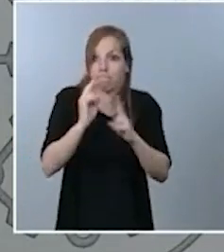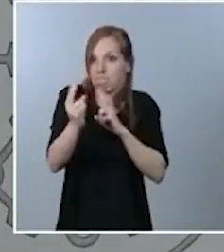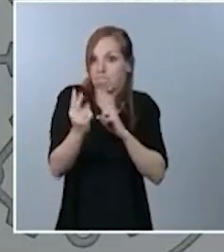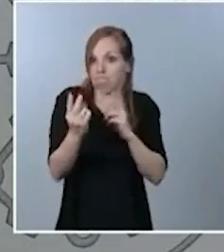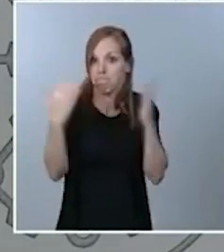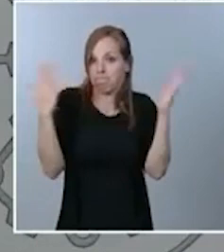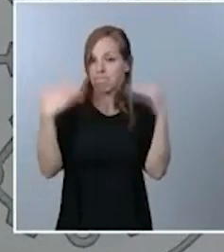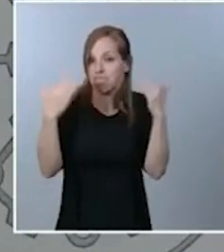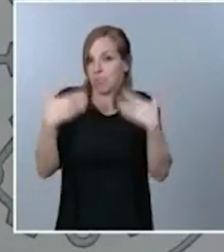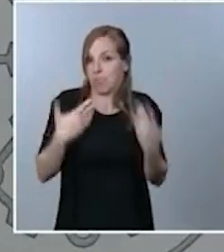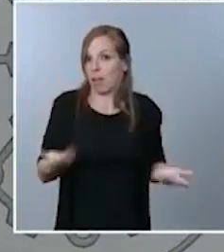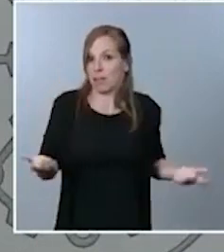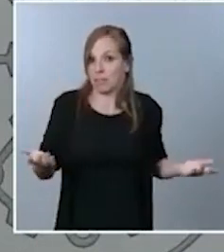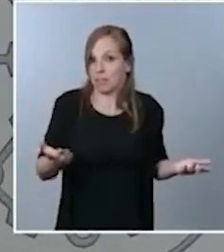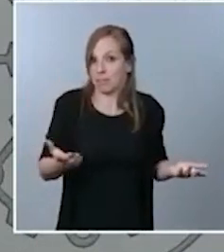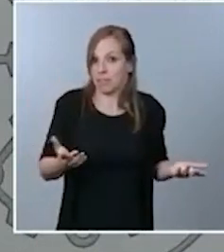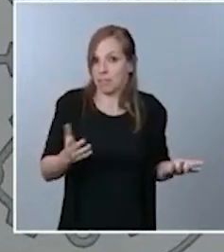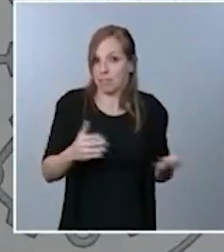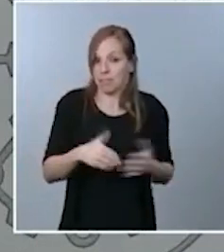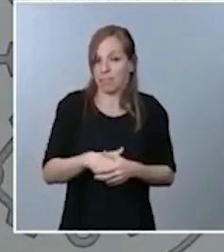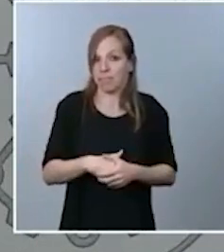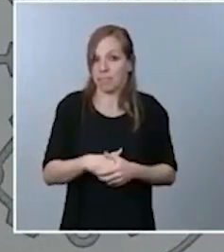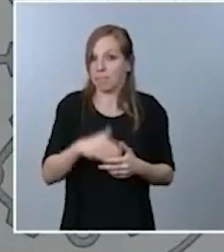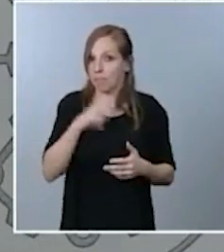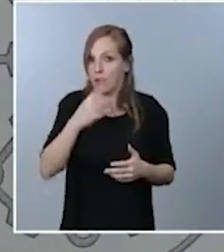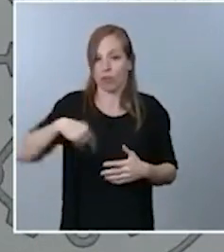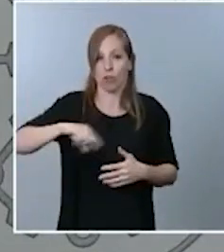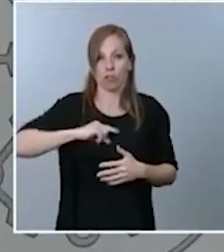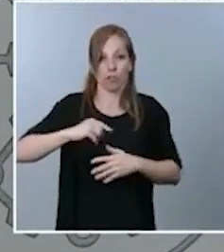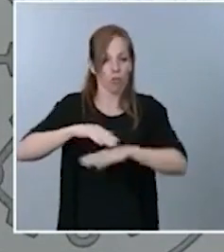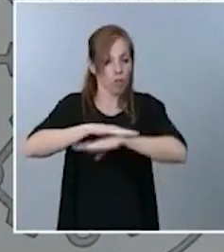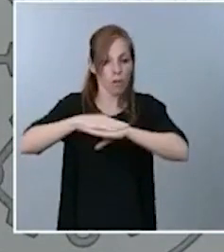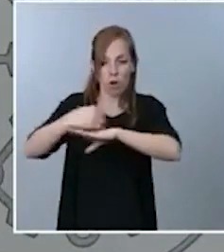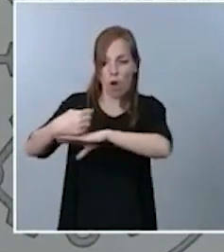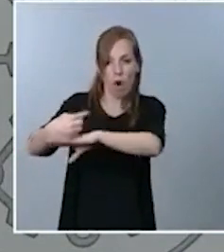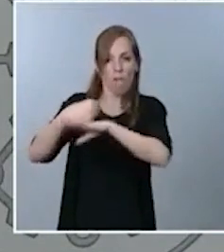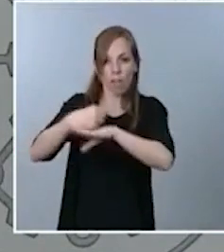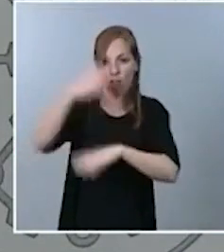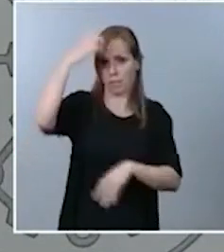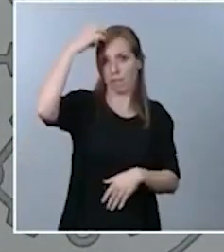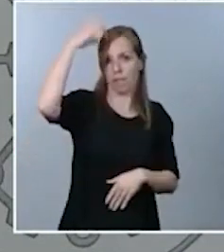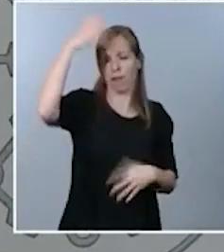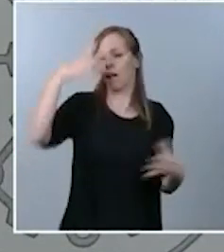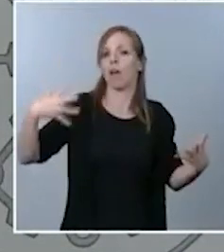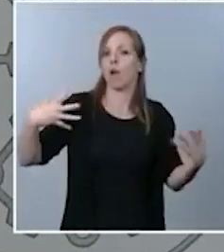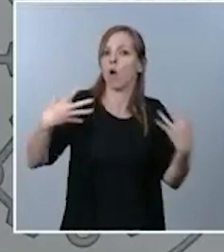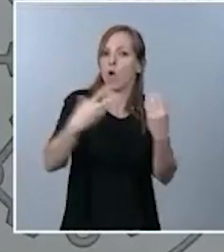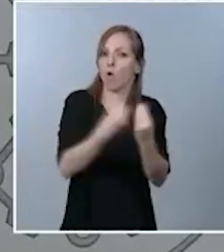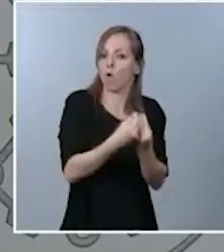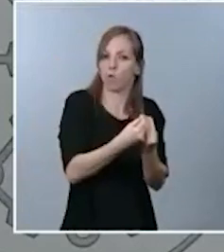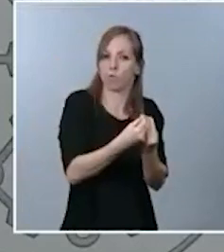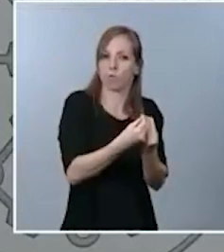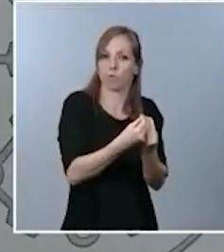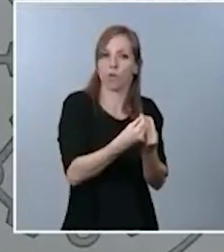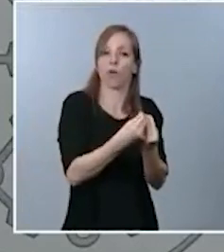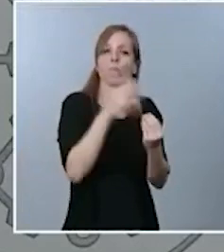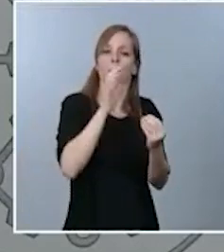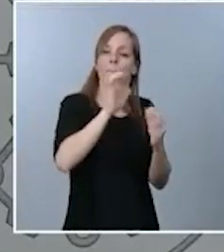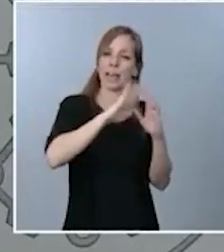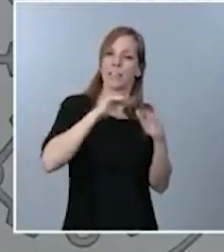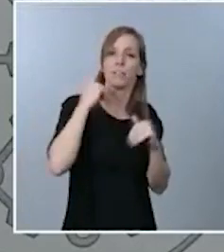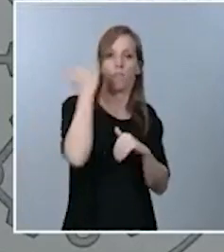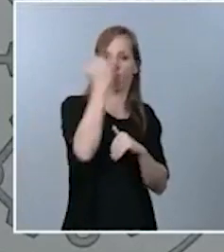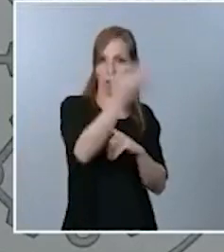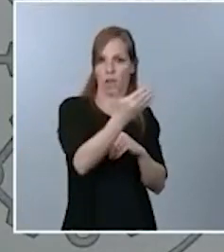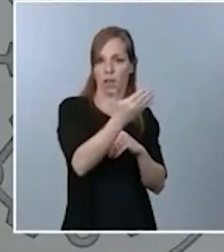que acabo de hacer de obligación del Gobierno acompañar al Rey a esas tareas que realiza en el exterior, habitualmente y también